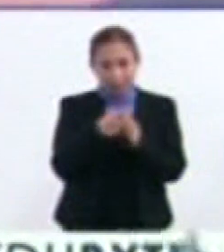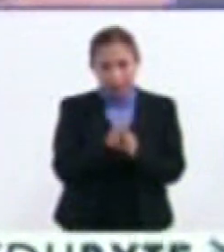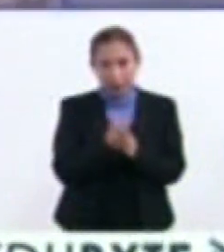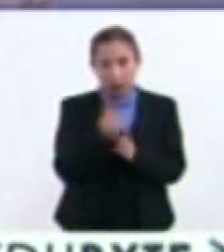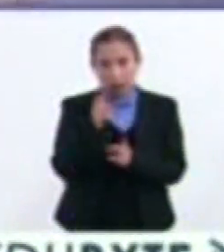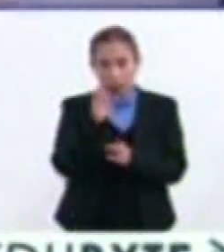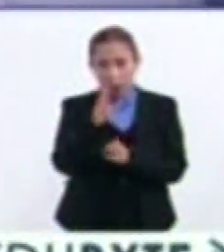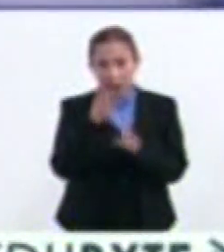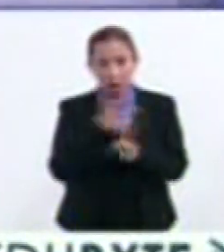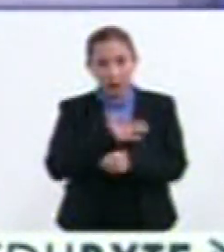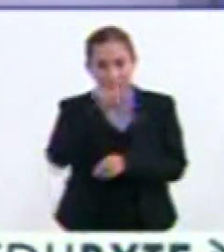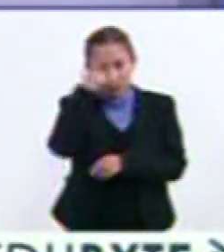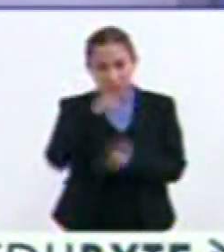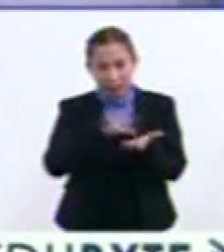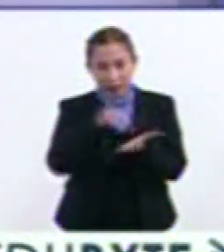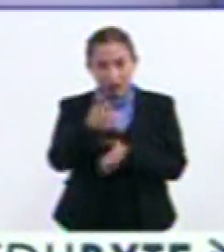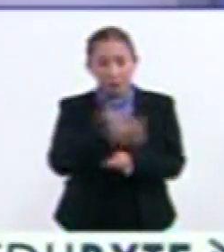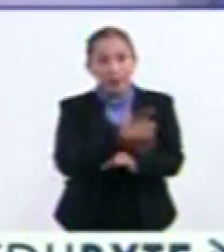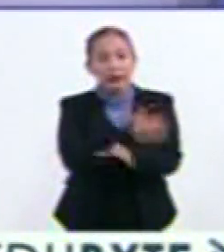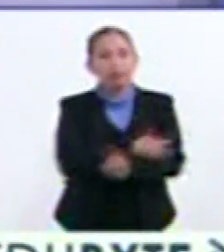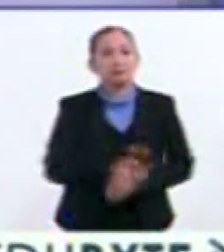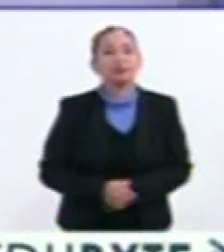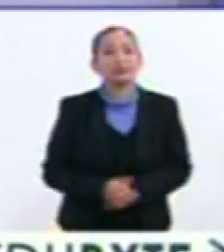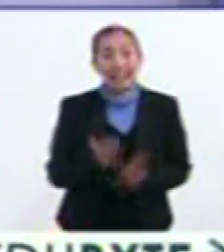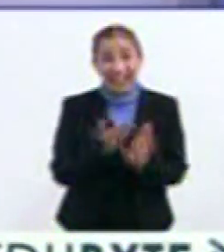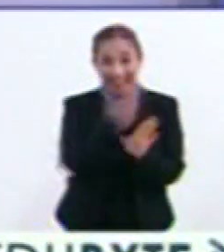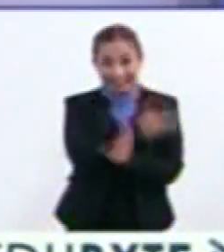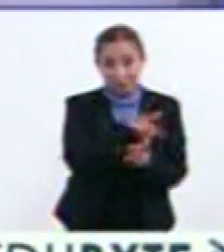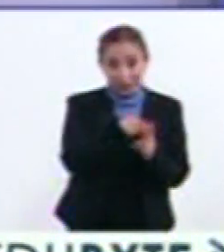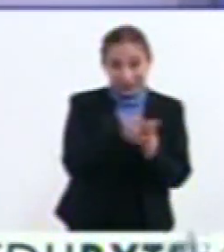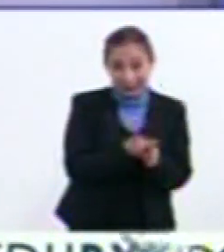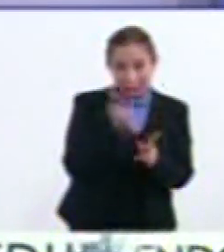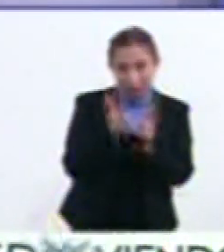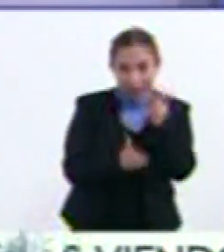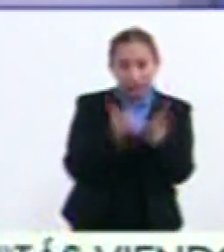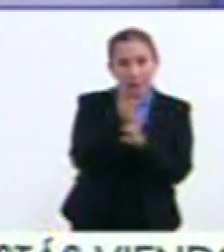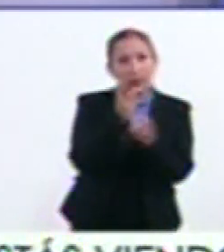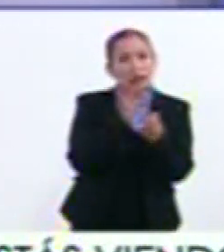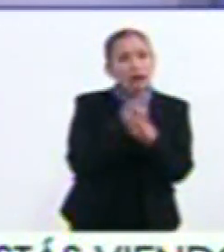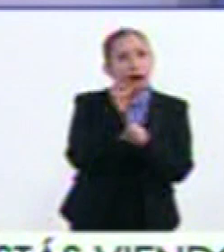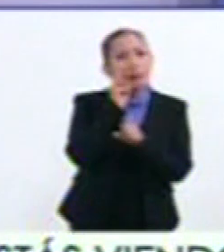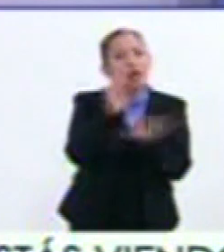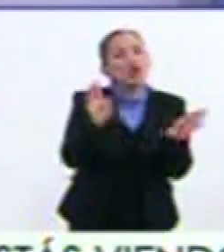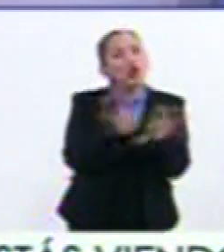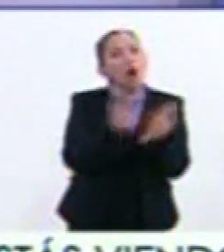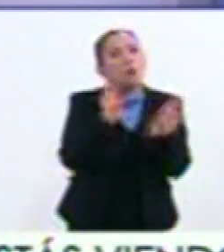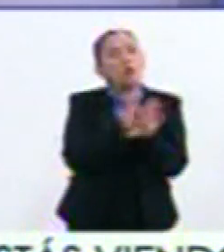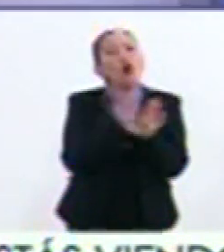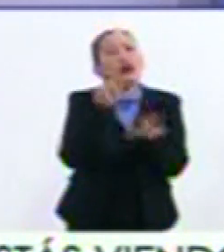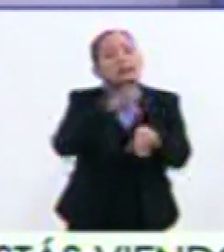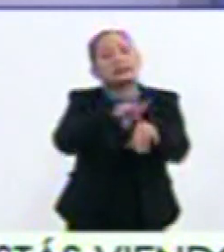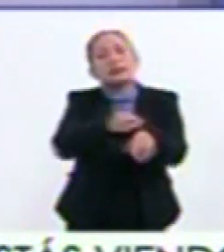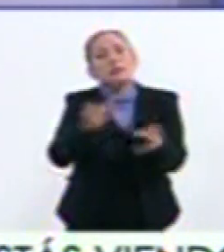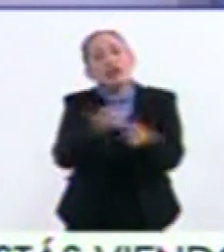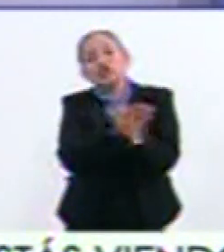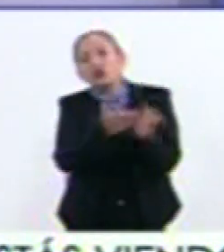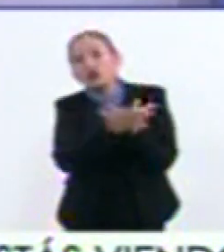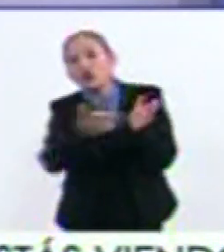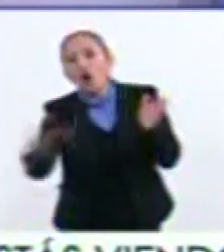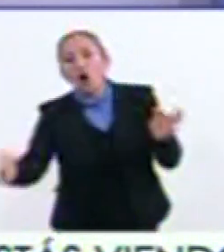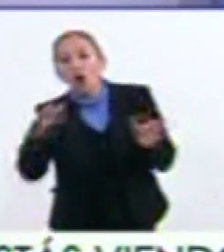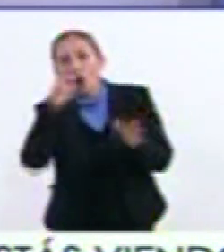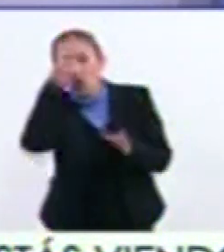conversión, le invito a ver cómo se vivió este fenómeno en